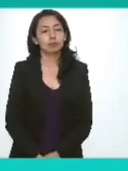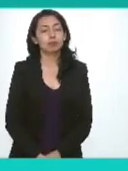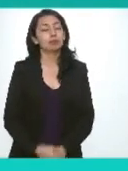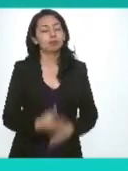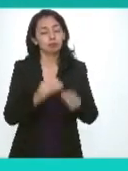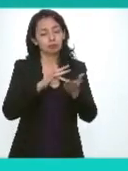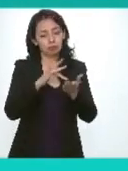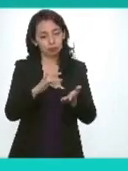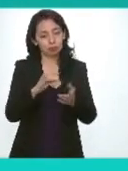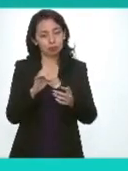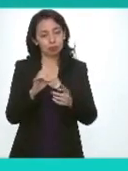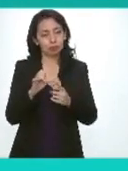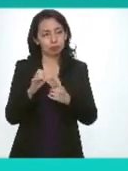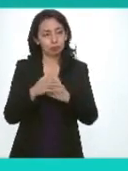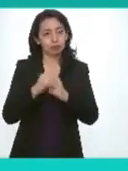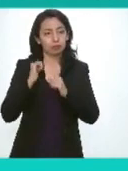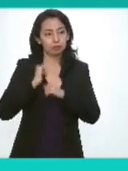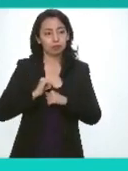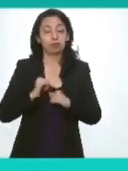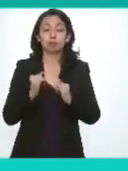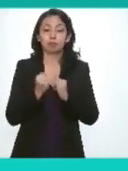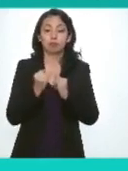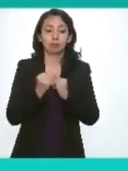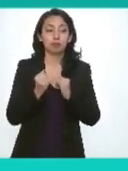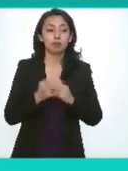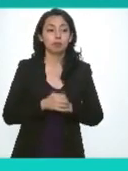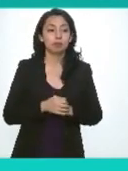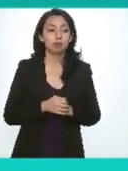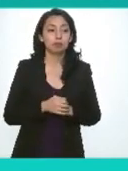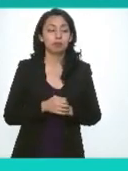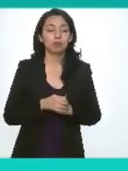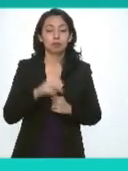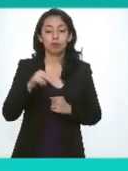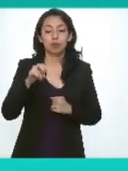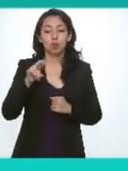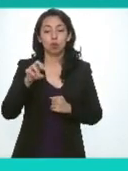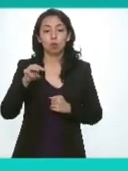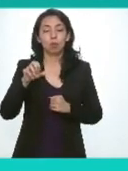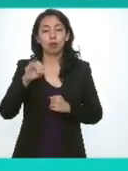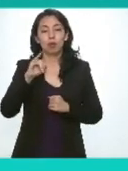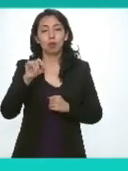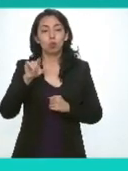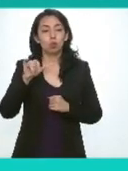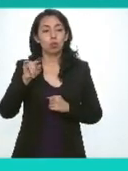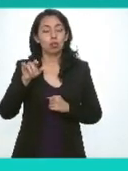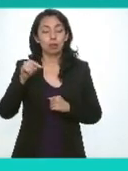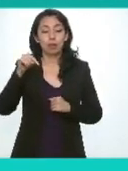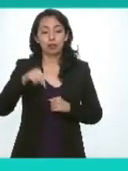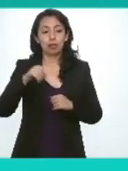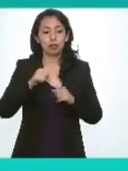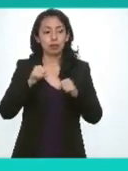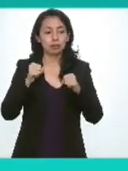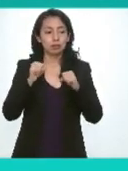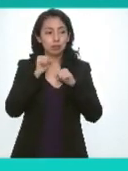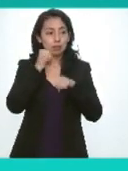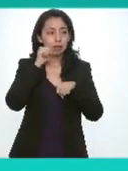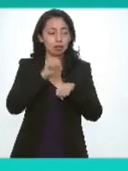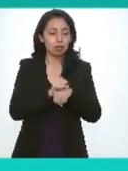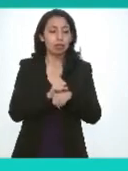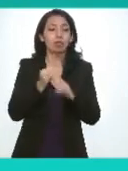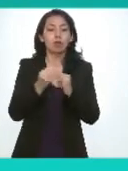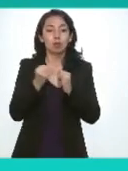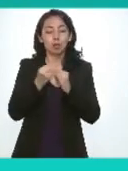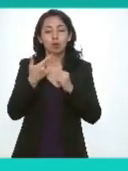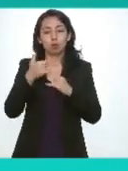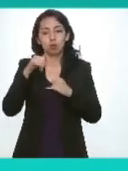gracias comisionada esto simplemente también decirles que por el hecho de la comisión de la comisión de comisión esta secretaría junto con Gustavo hicimos ya